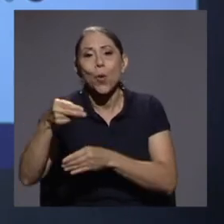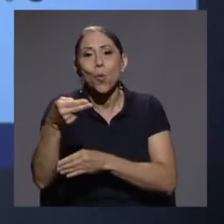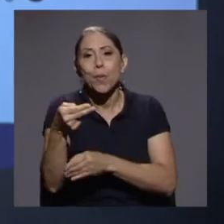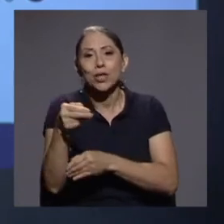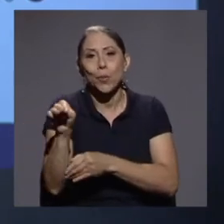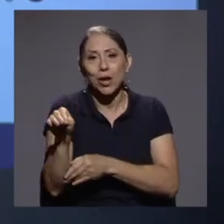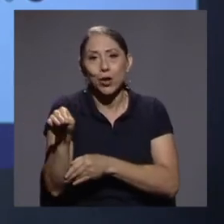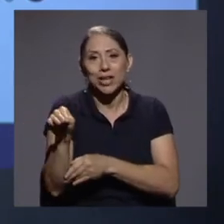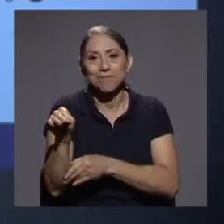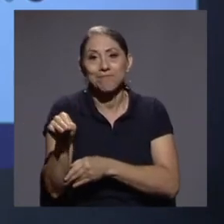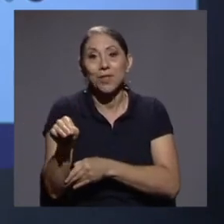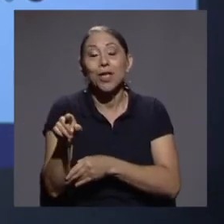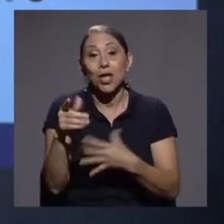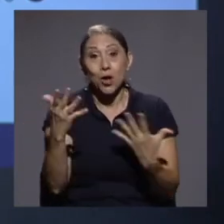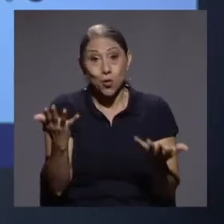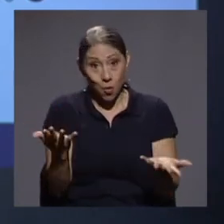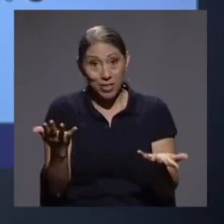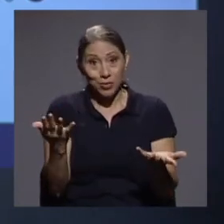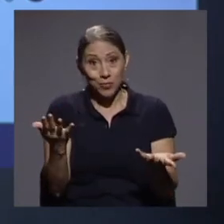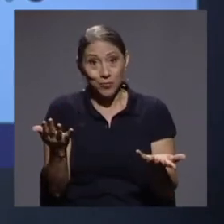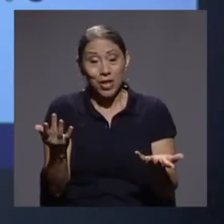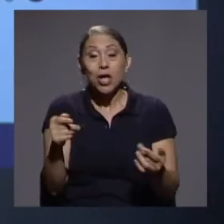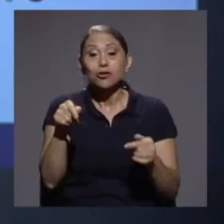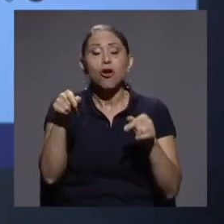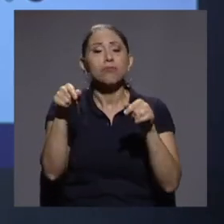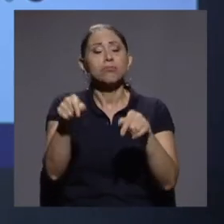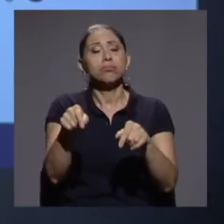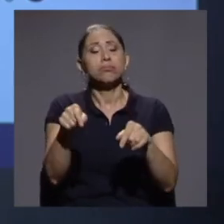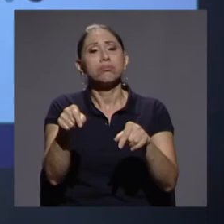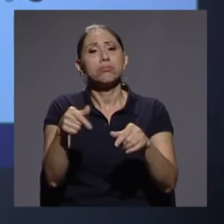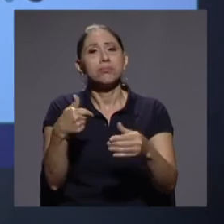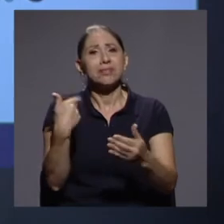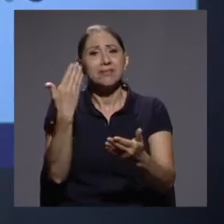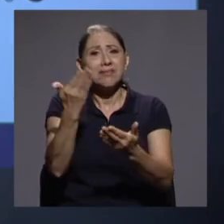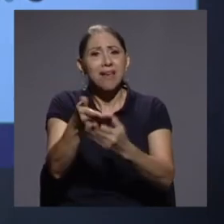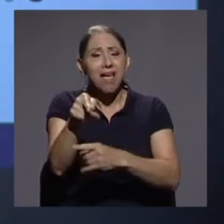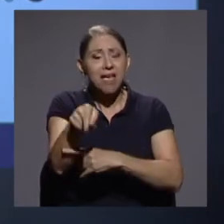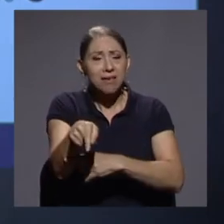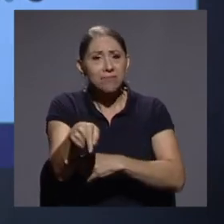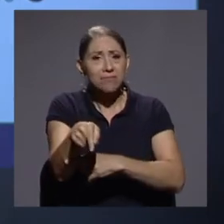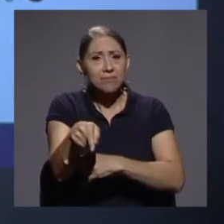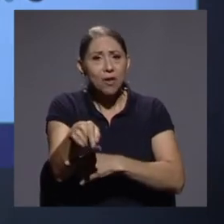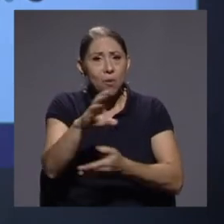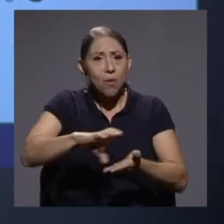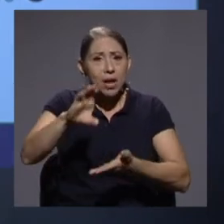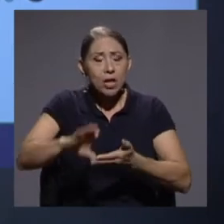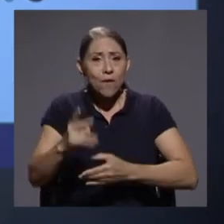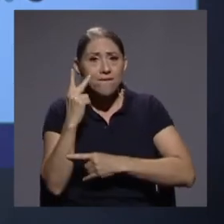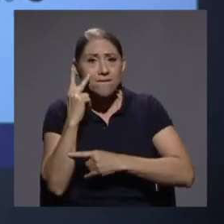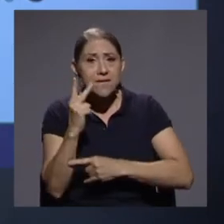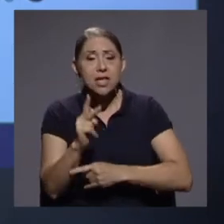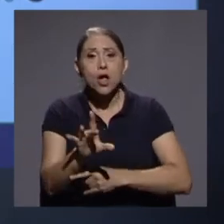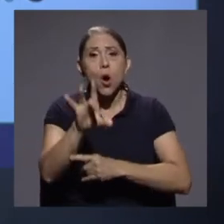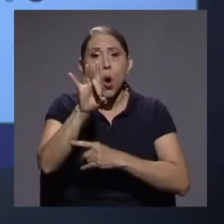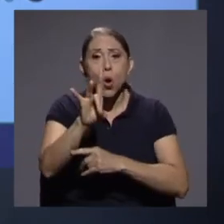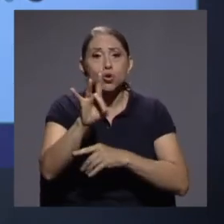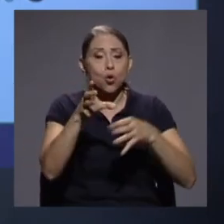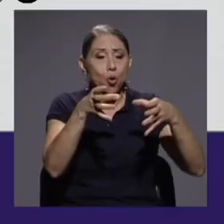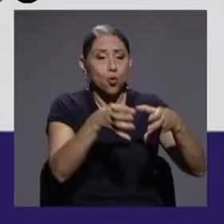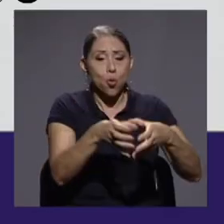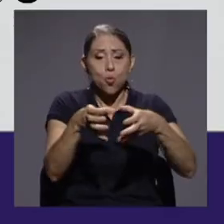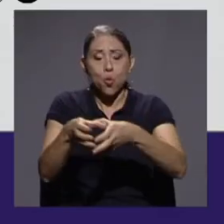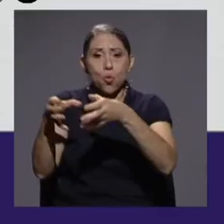Cuando llegué, me encontré con ocho secciones en séptimo grado. Pero